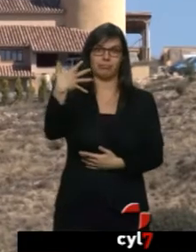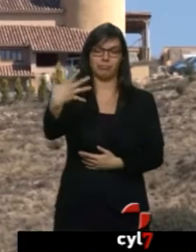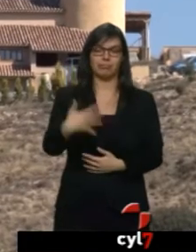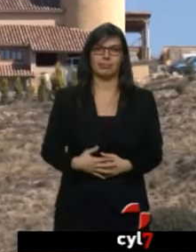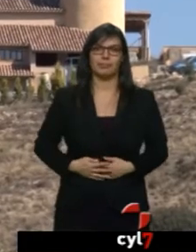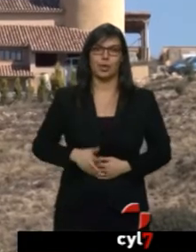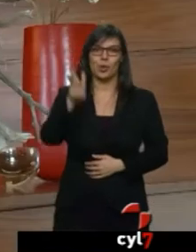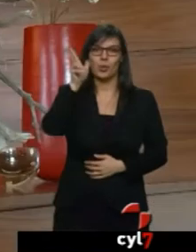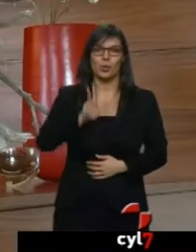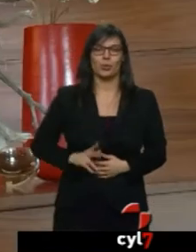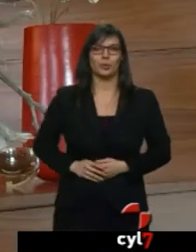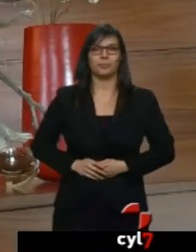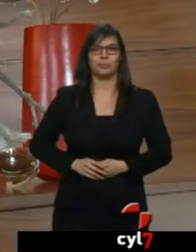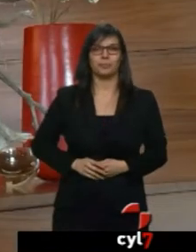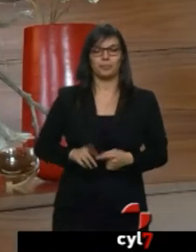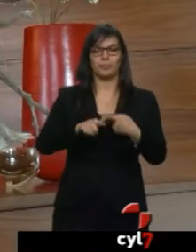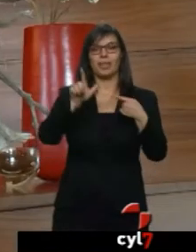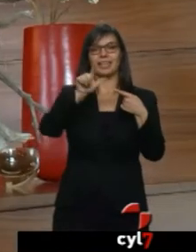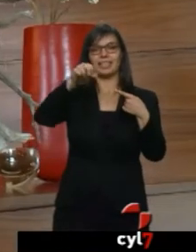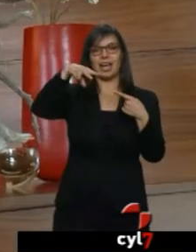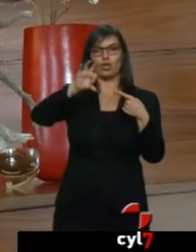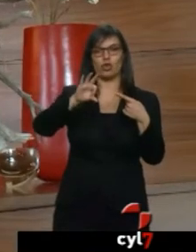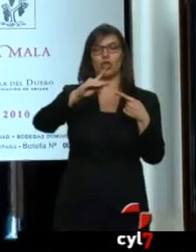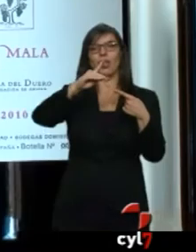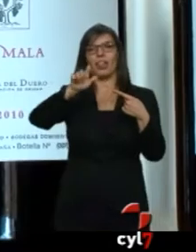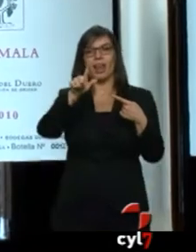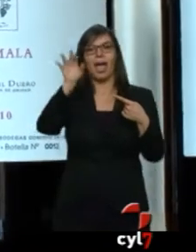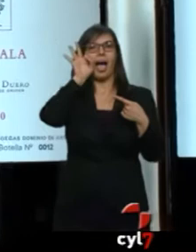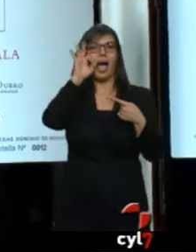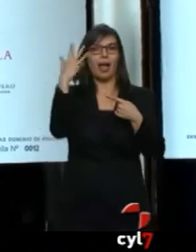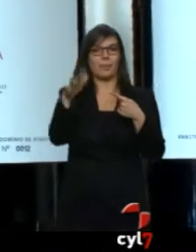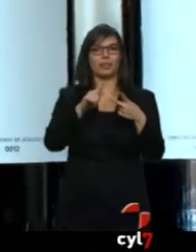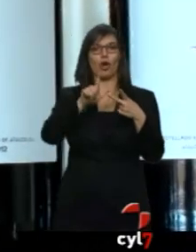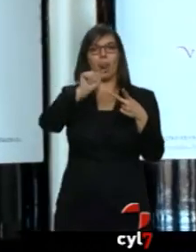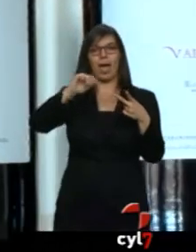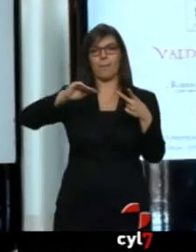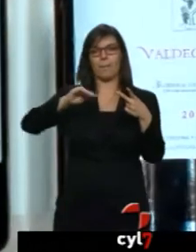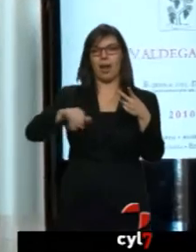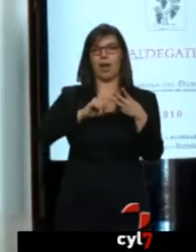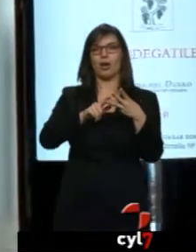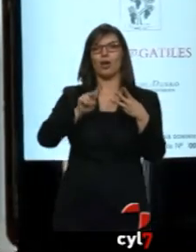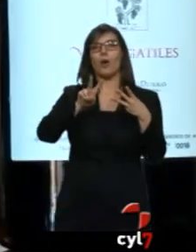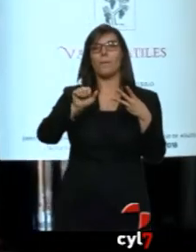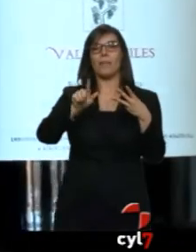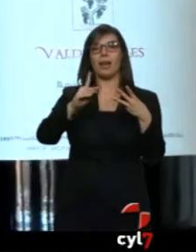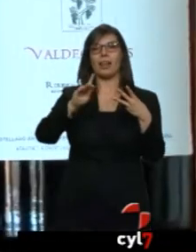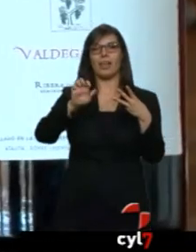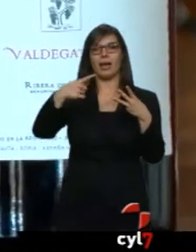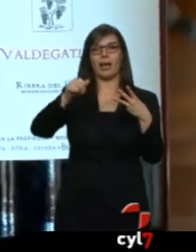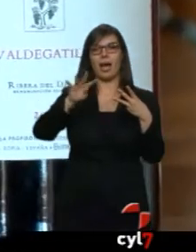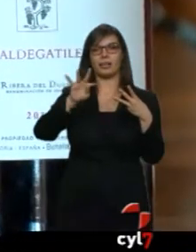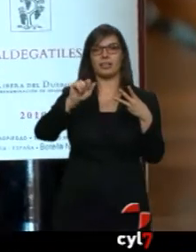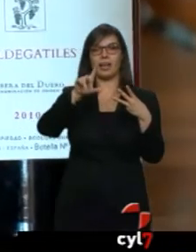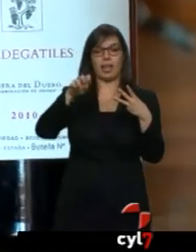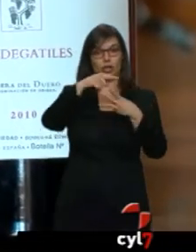Llanos del Almendro, La Mala y Valdegatiles. Tres nombres que pisan fuerte en la famada lista Parker de vinos. Su secreto para